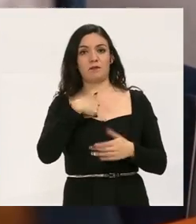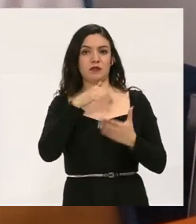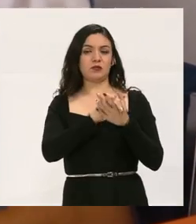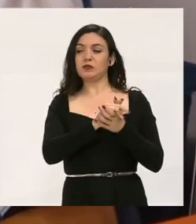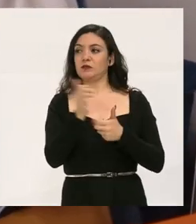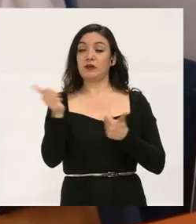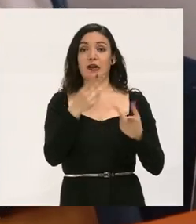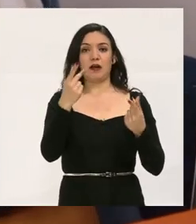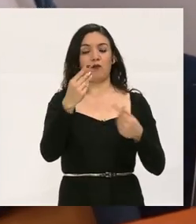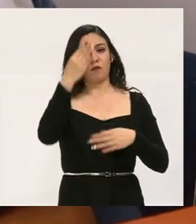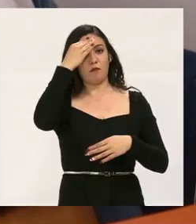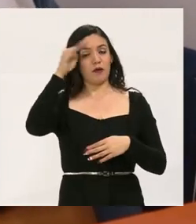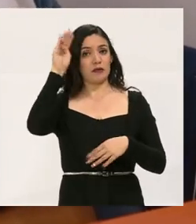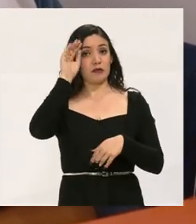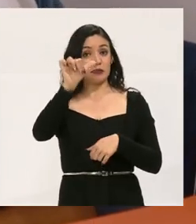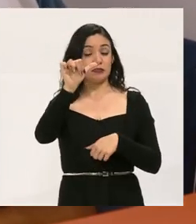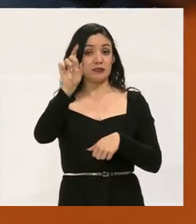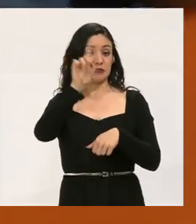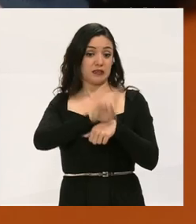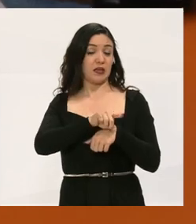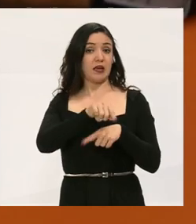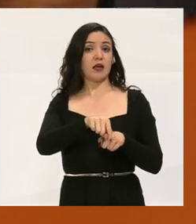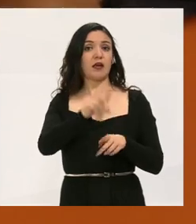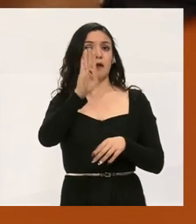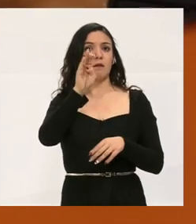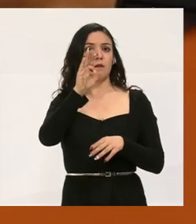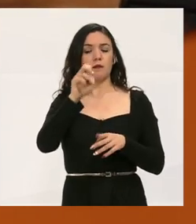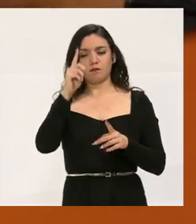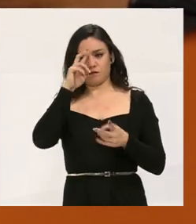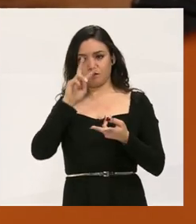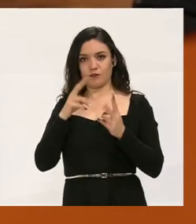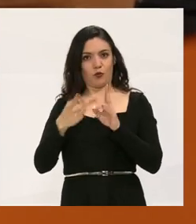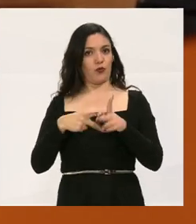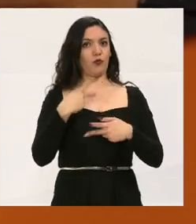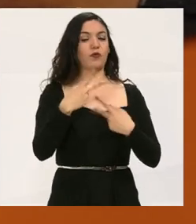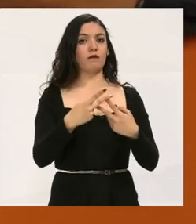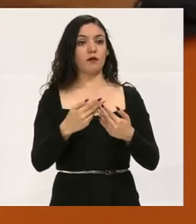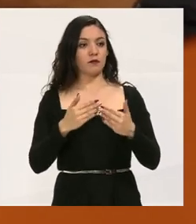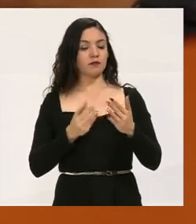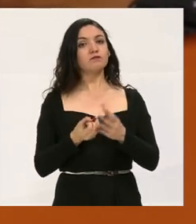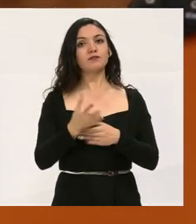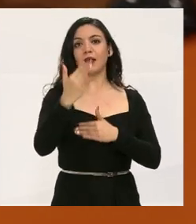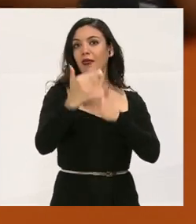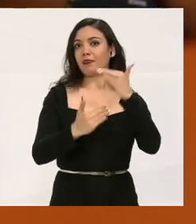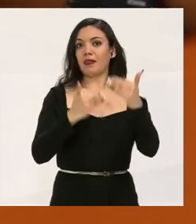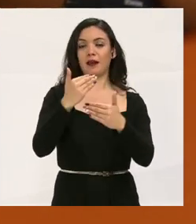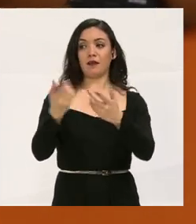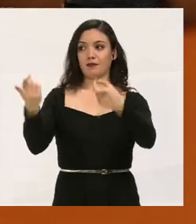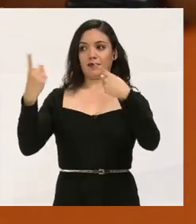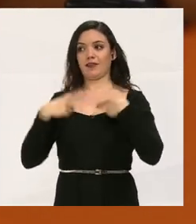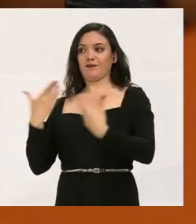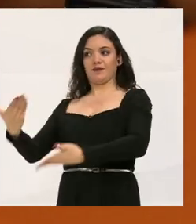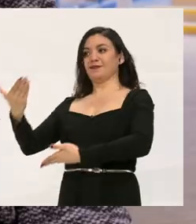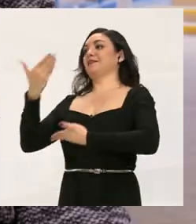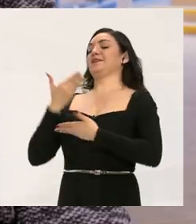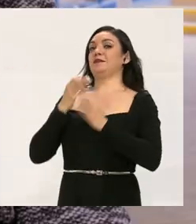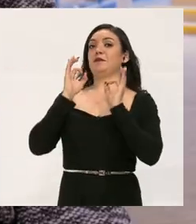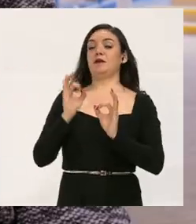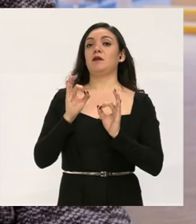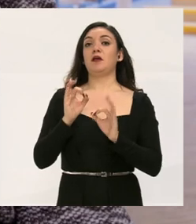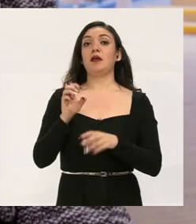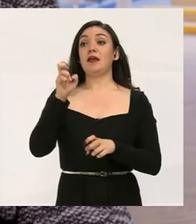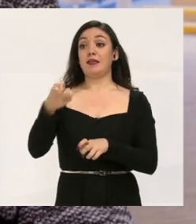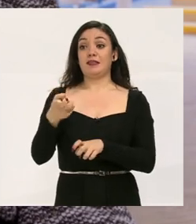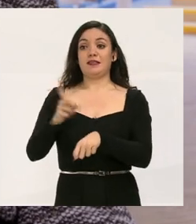bautiza. Después de esos 16 días, el bebé reacciona, sale adelante, no lo dan de alta,